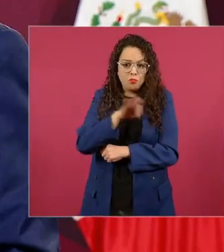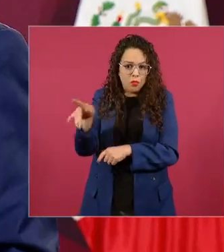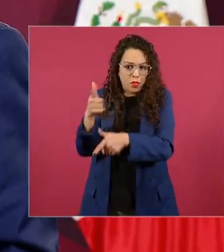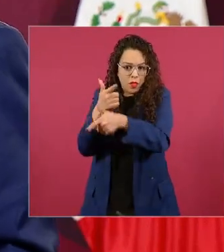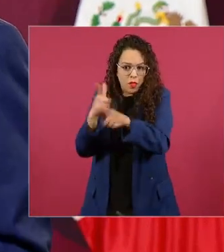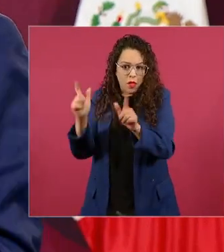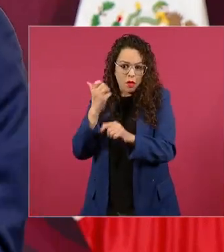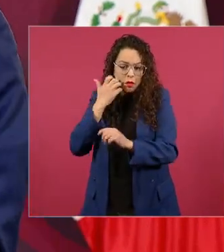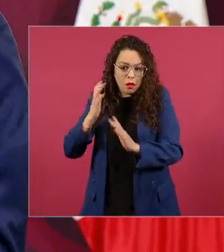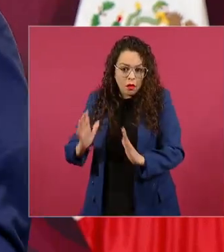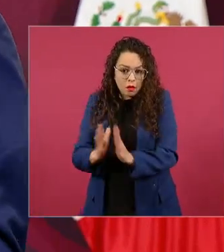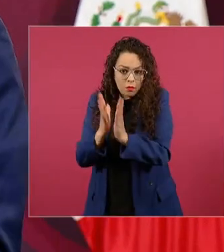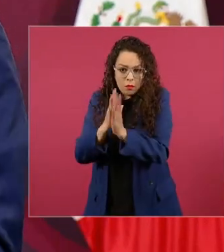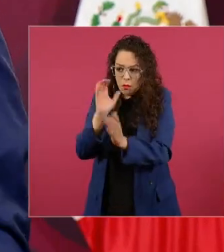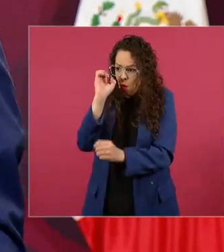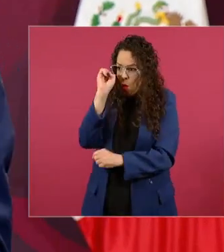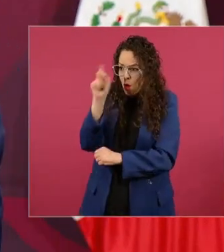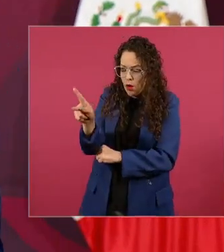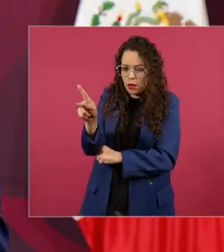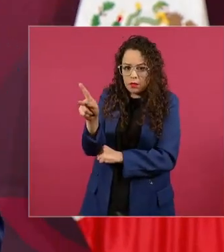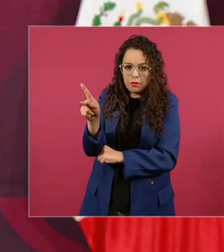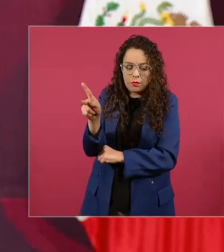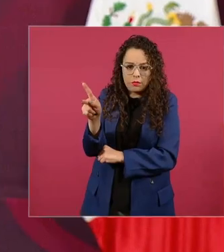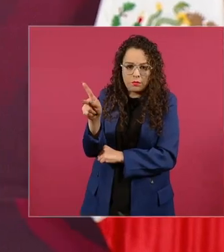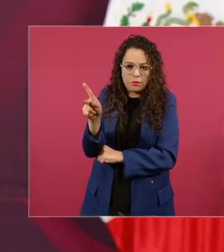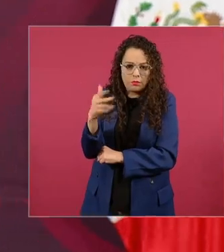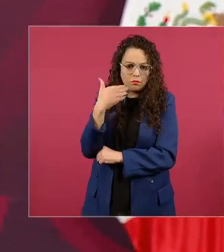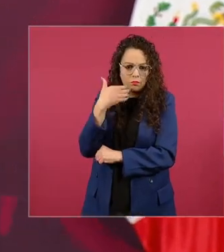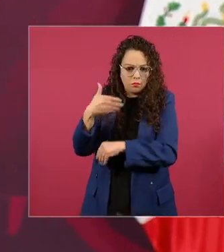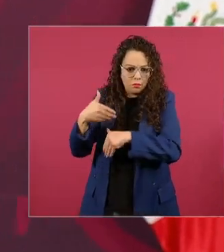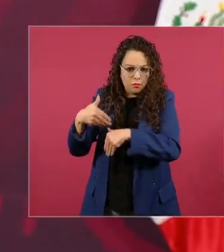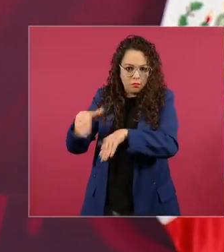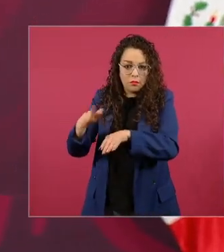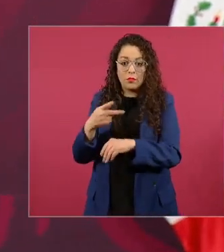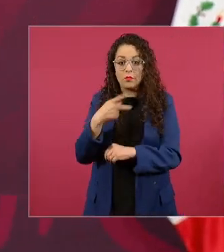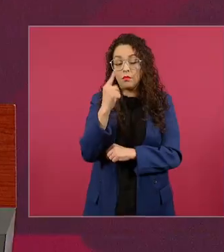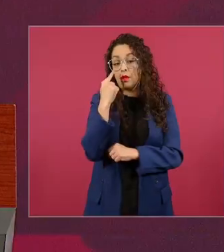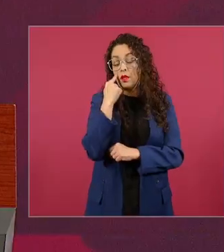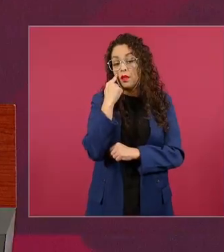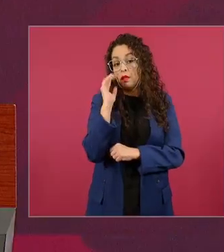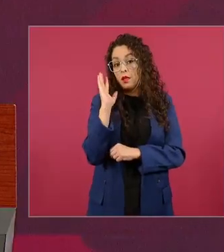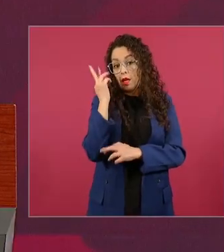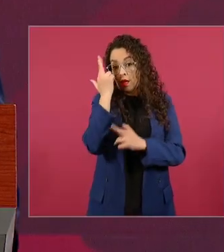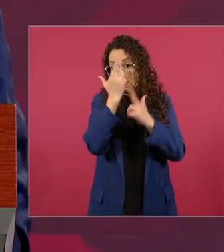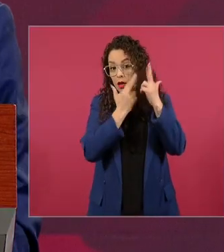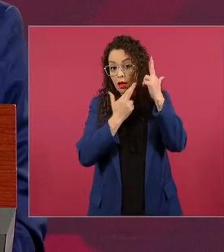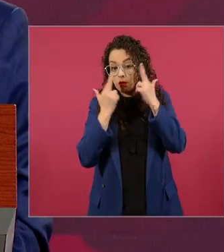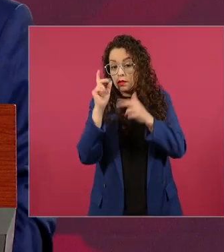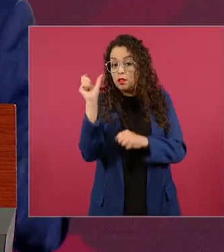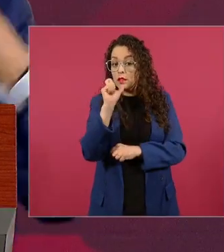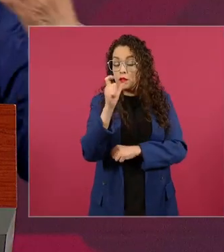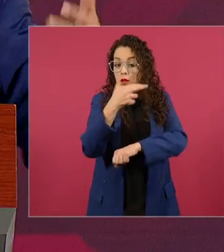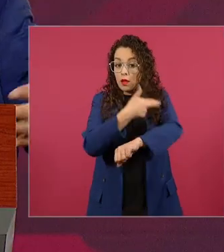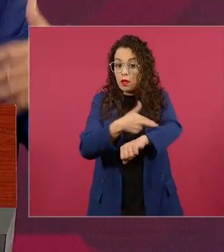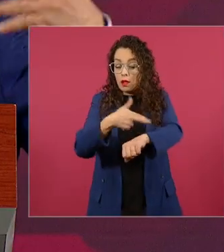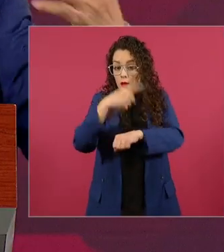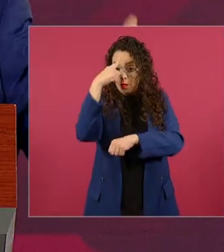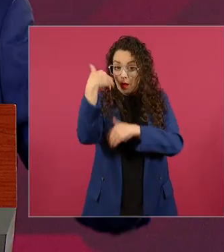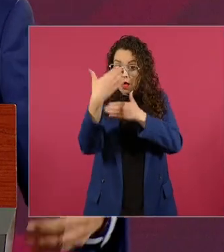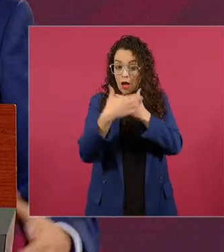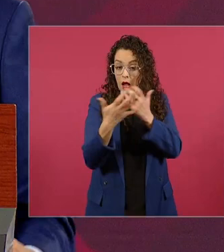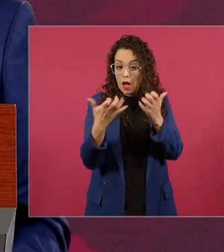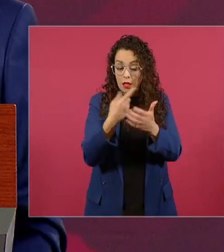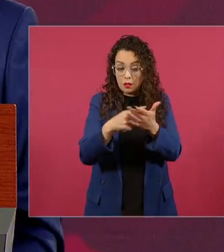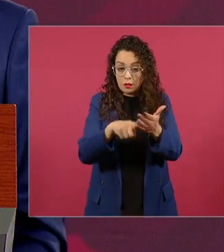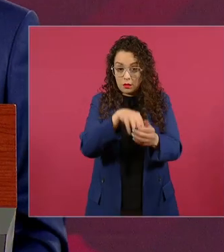nada más cuidar que la elección sea limpia sea libre que eso también es una